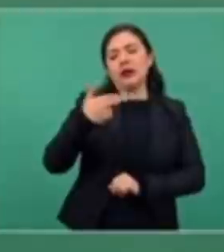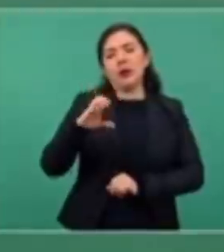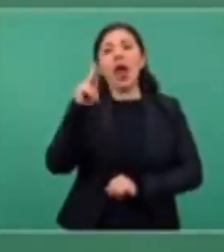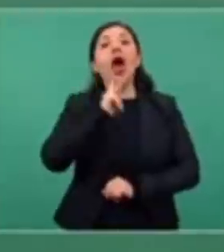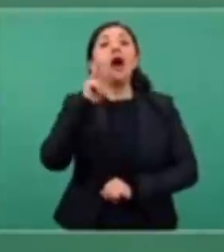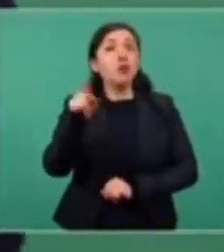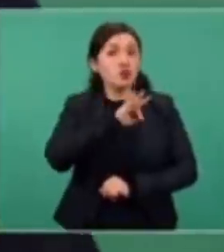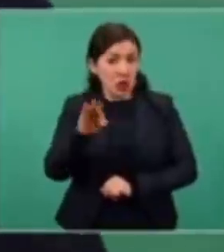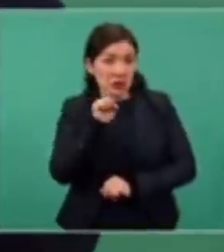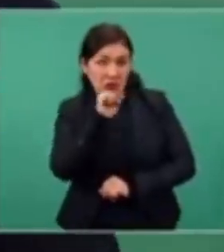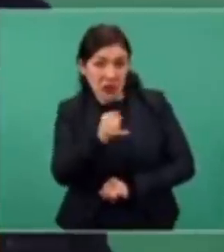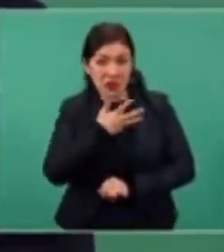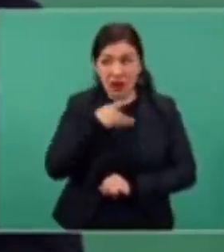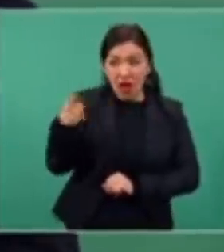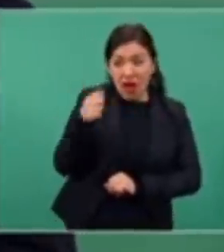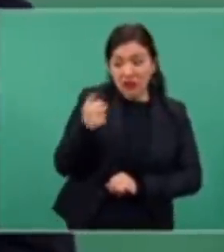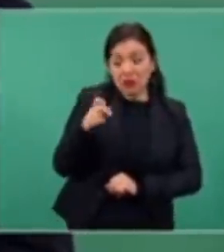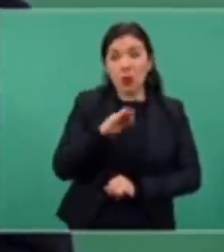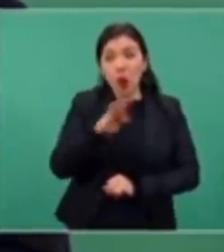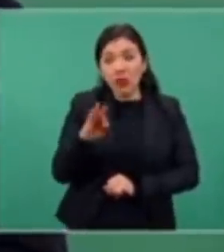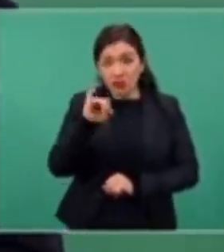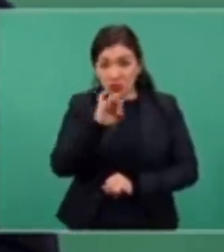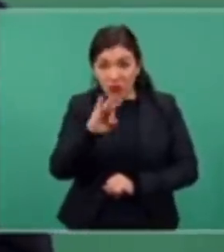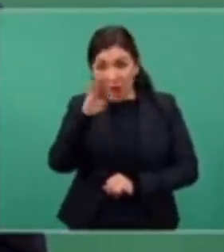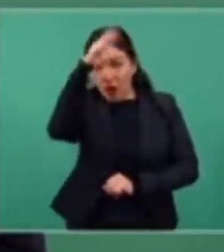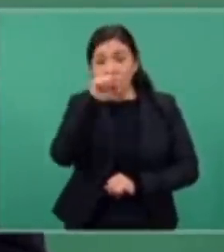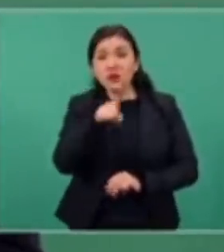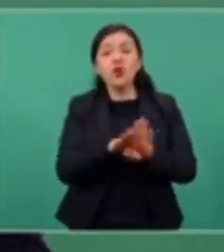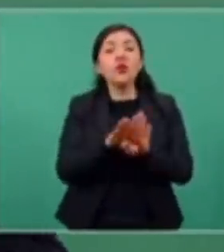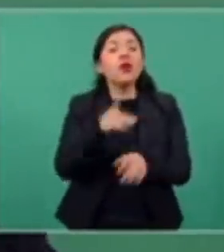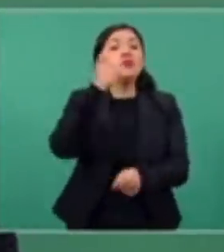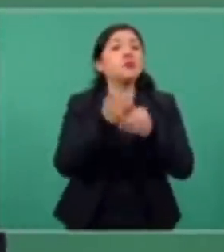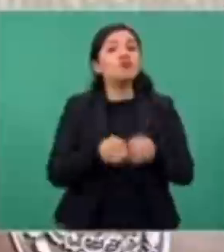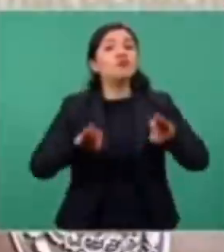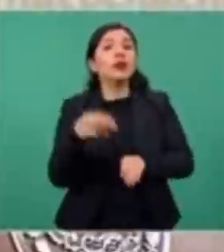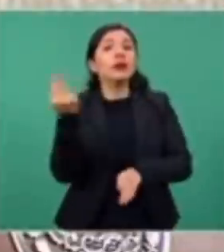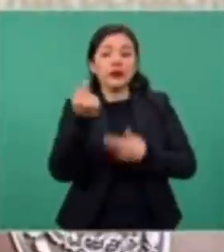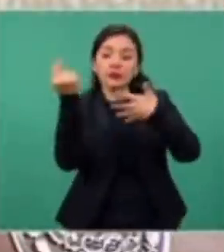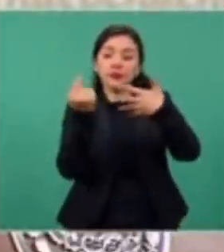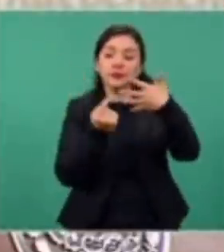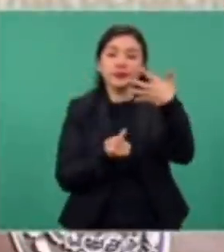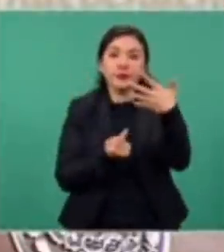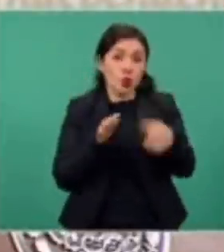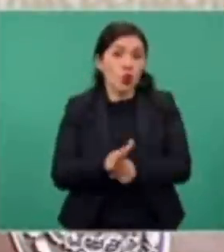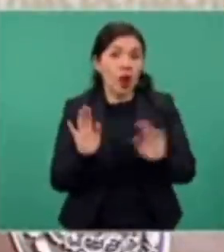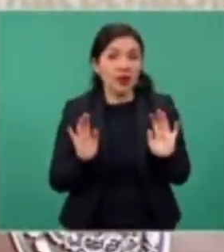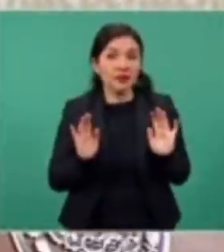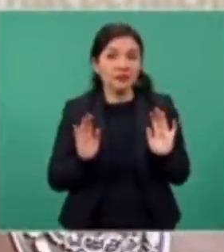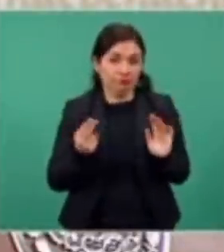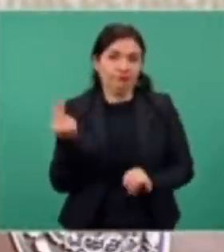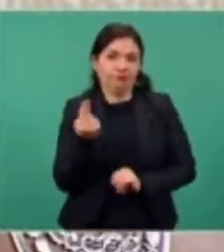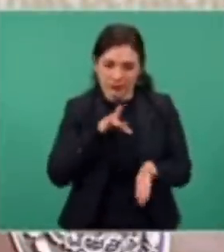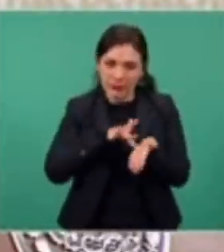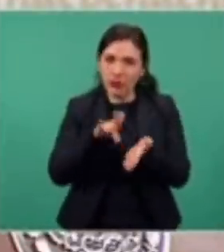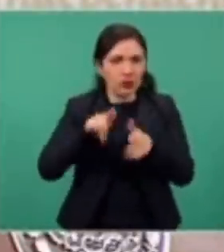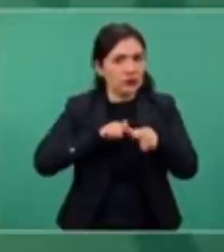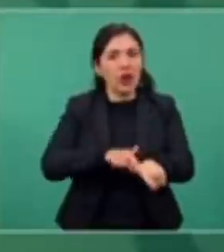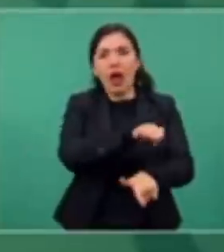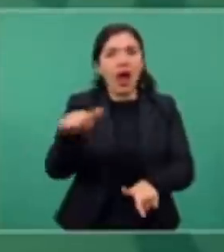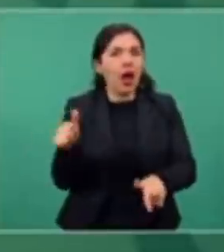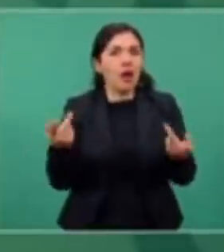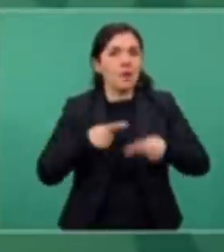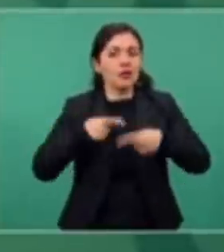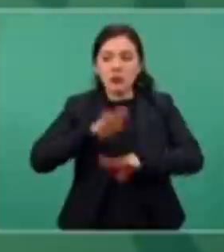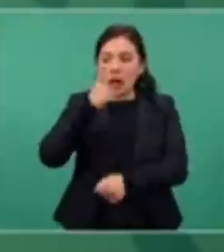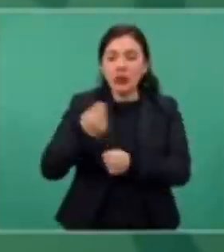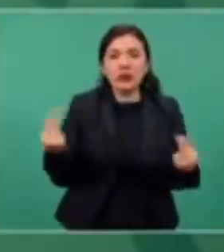si puede, si tiene posibilidad, de acuerdo también a las prioridades, porque hay que seguir apoyando a